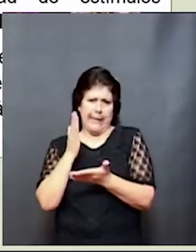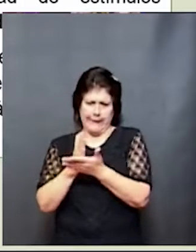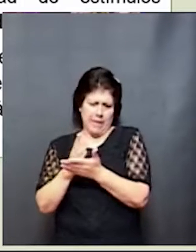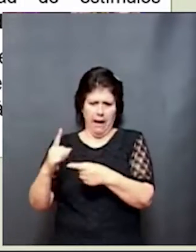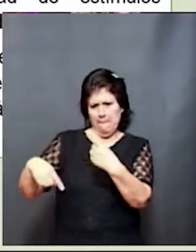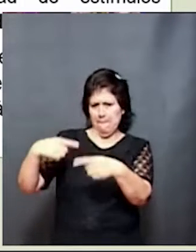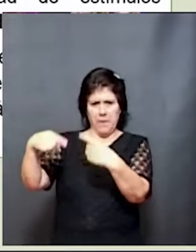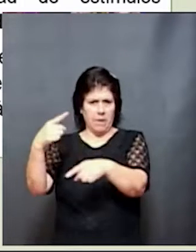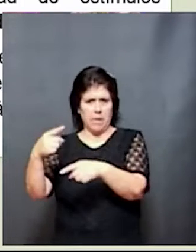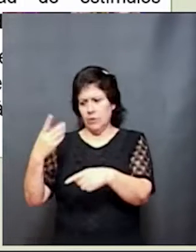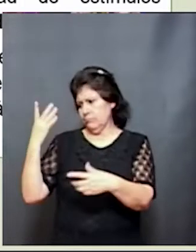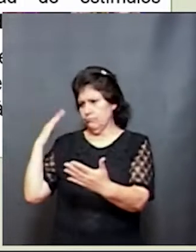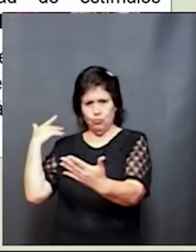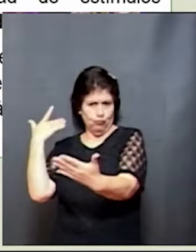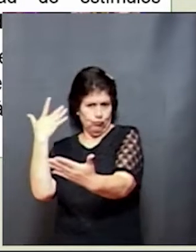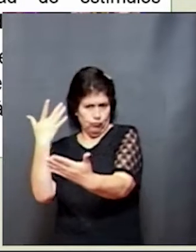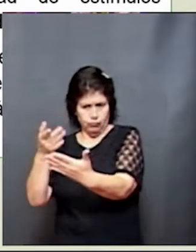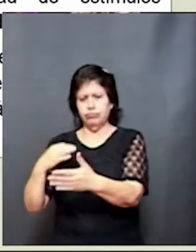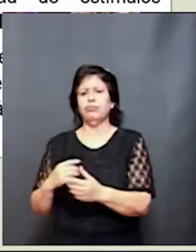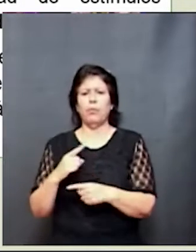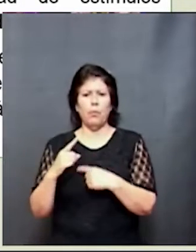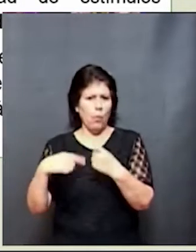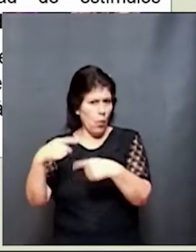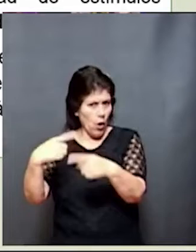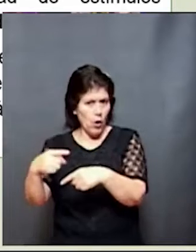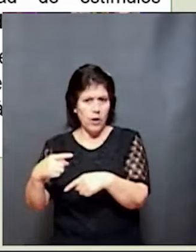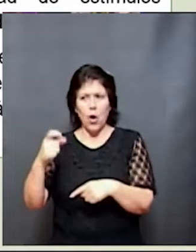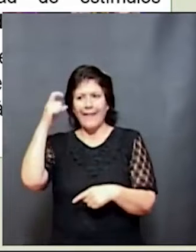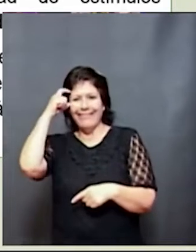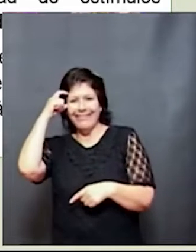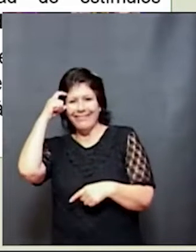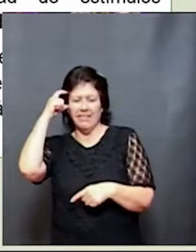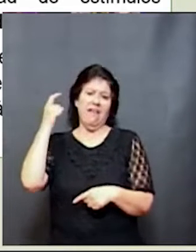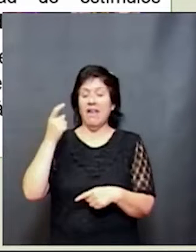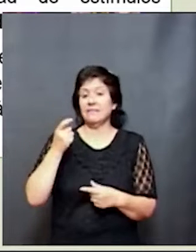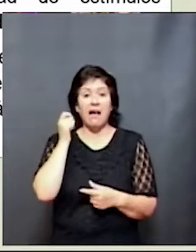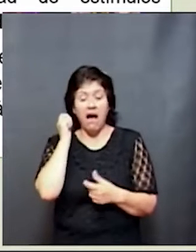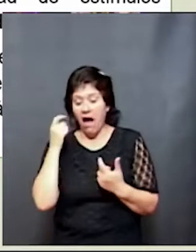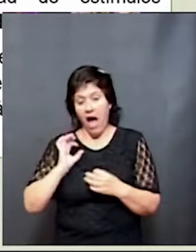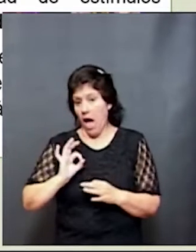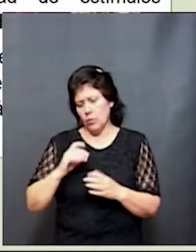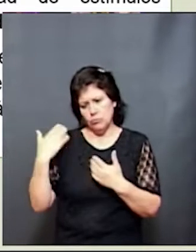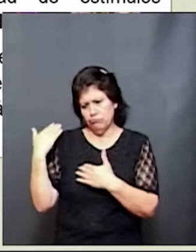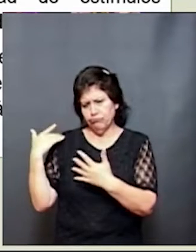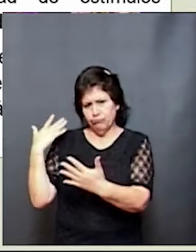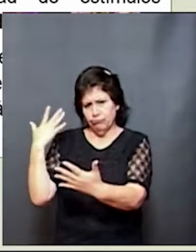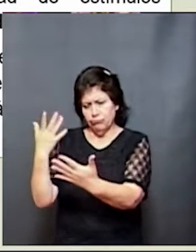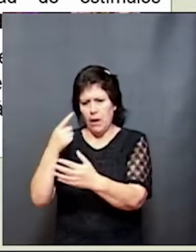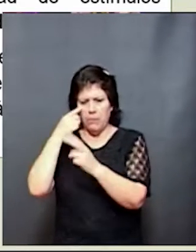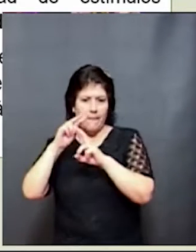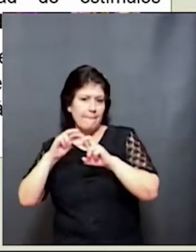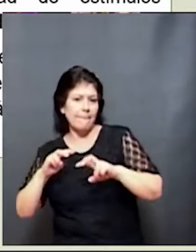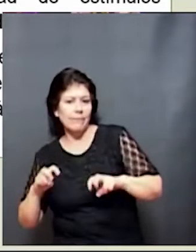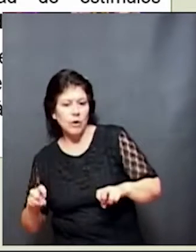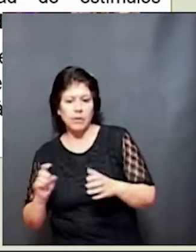en los últimos años y les diría que en los últimos 10 años, en relación a investigaciones, a